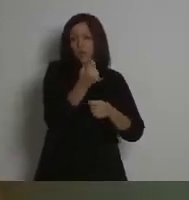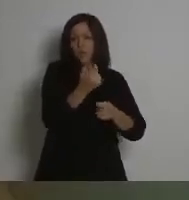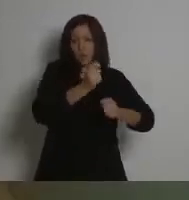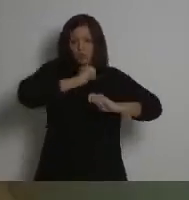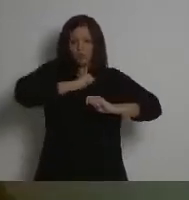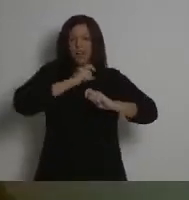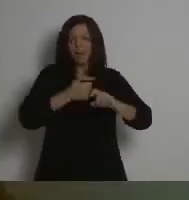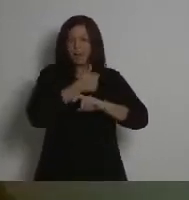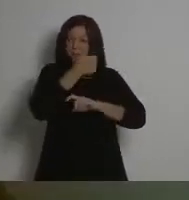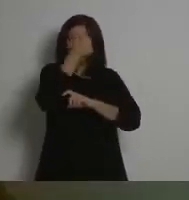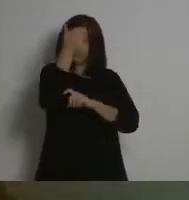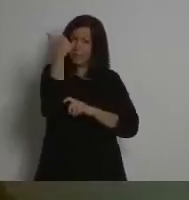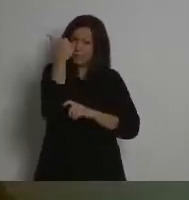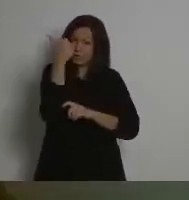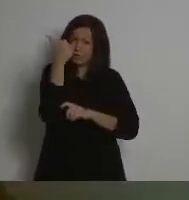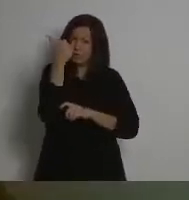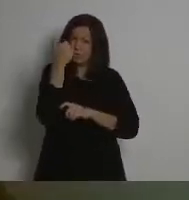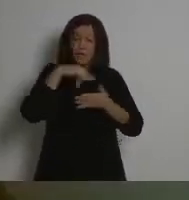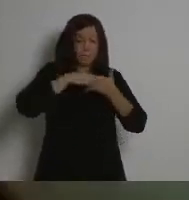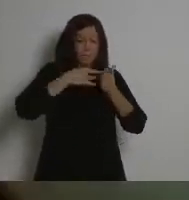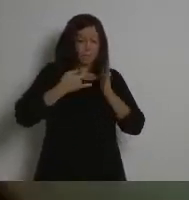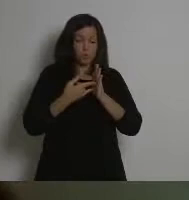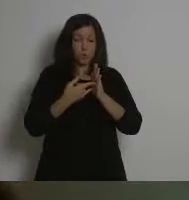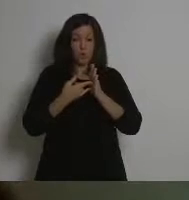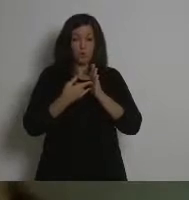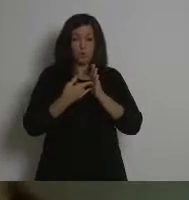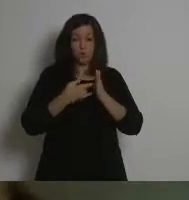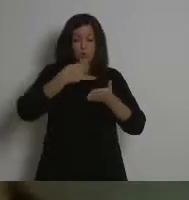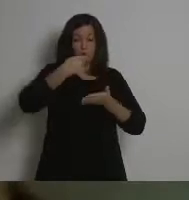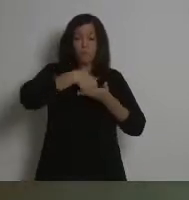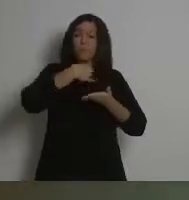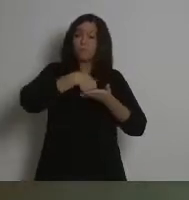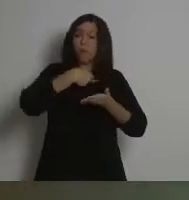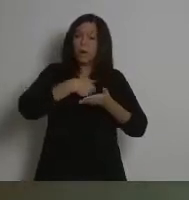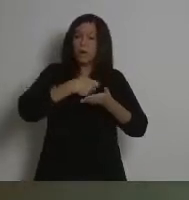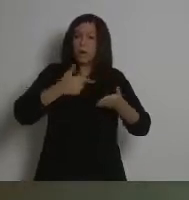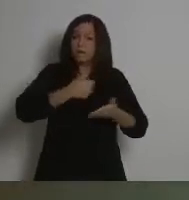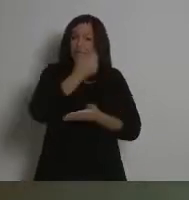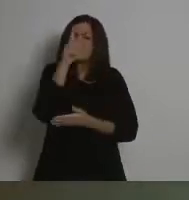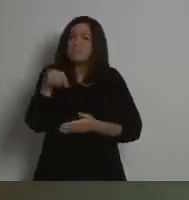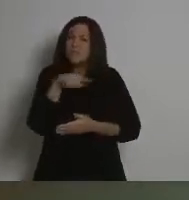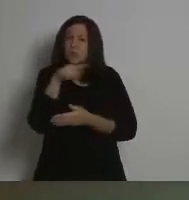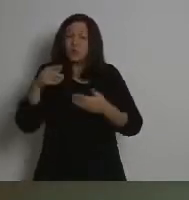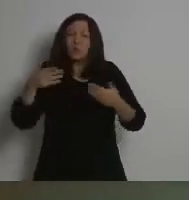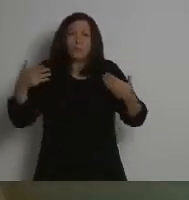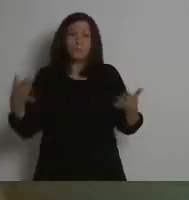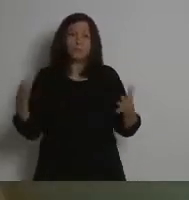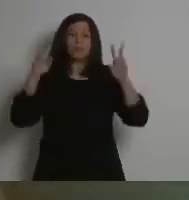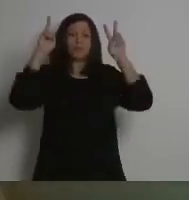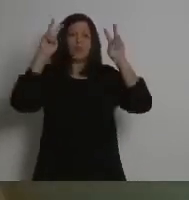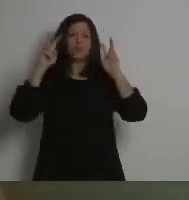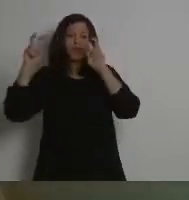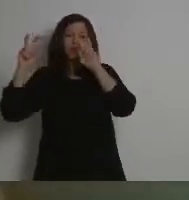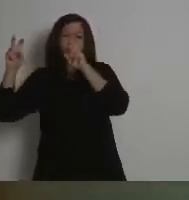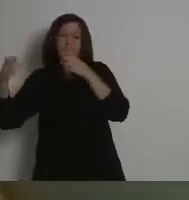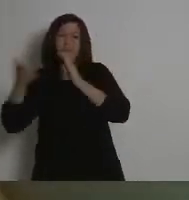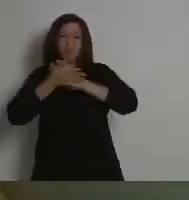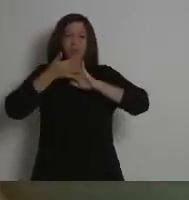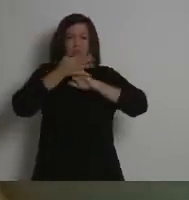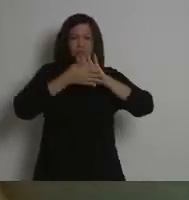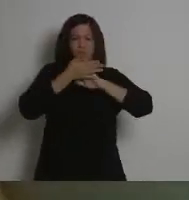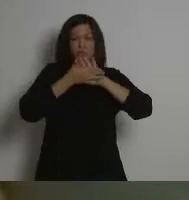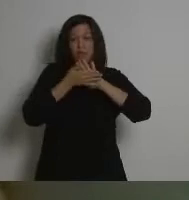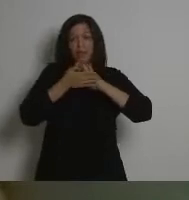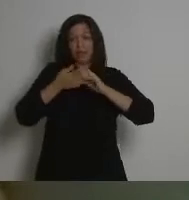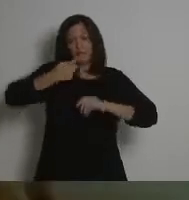¿Estaremos dispuestas a pagar más a estos proyectos? ¿No estaremos dispuestas? Bien, temas que